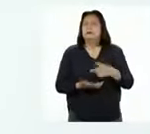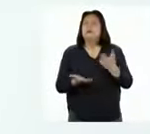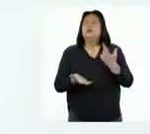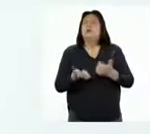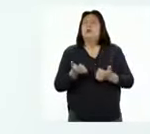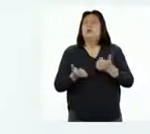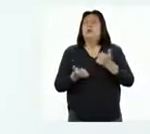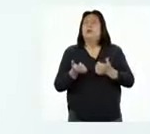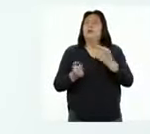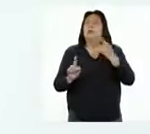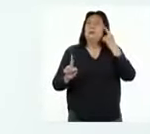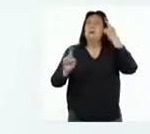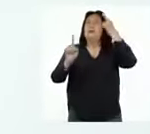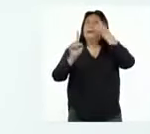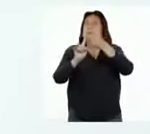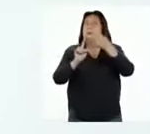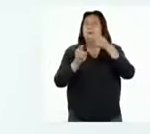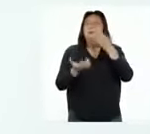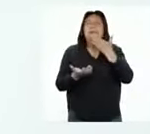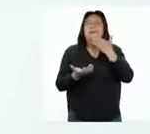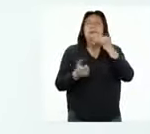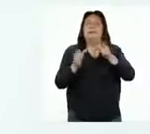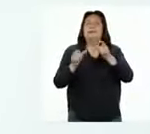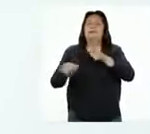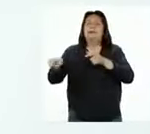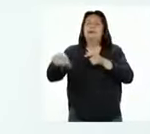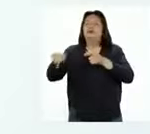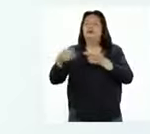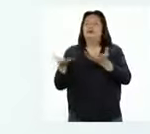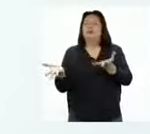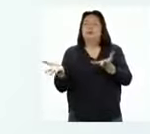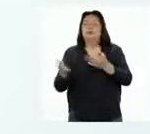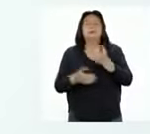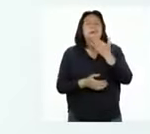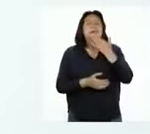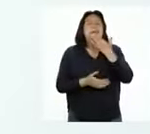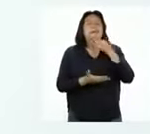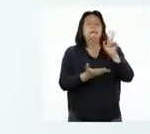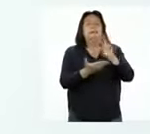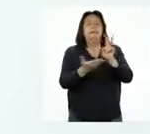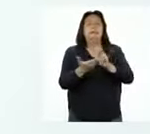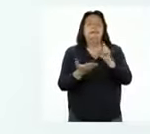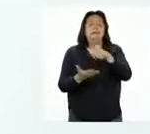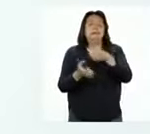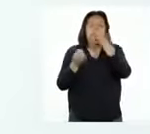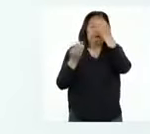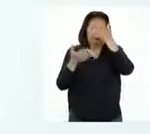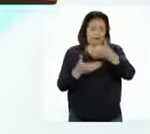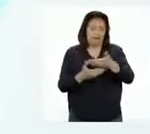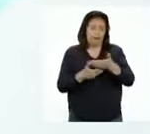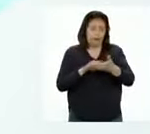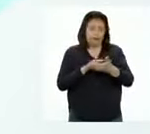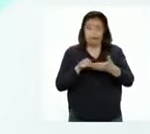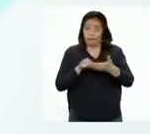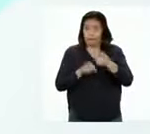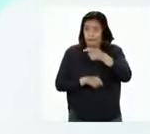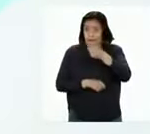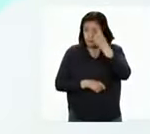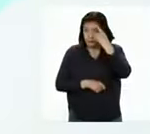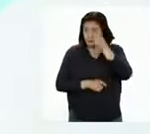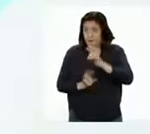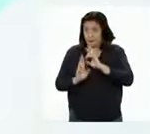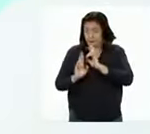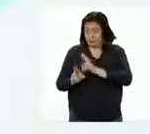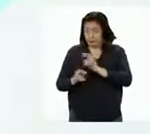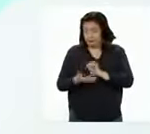propósito y nuestro público. Es decir, en quienes leerán esta información. ¿Crees que la